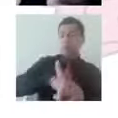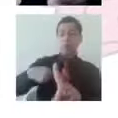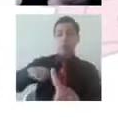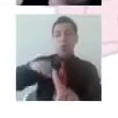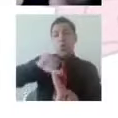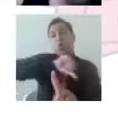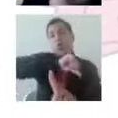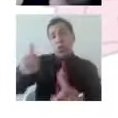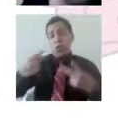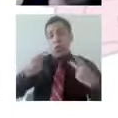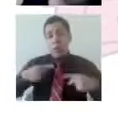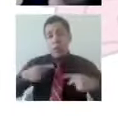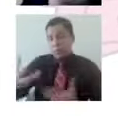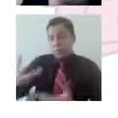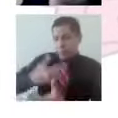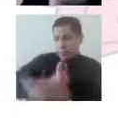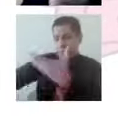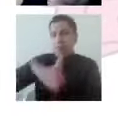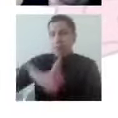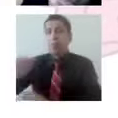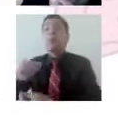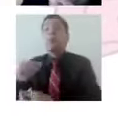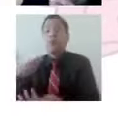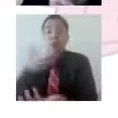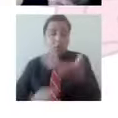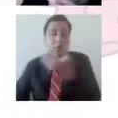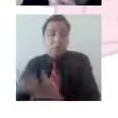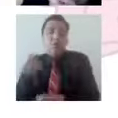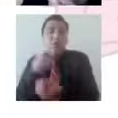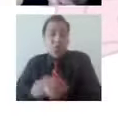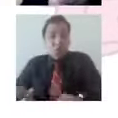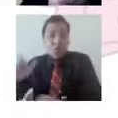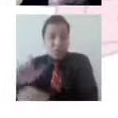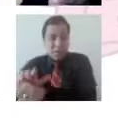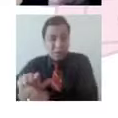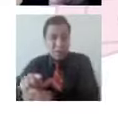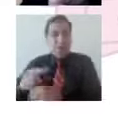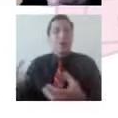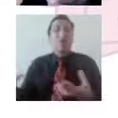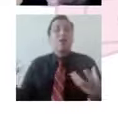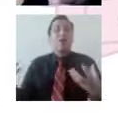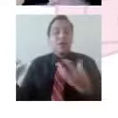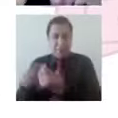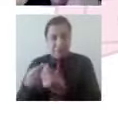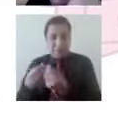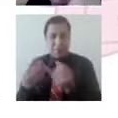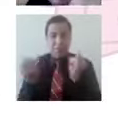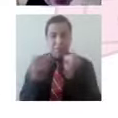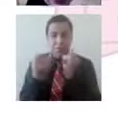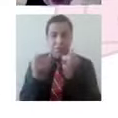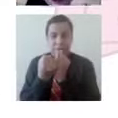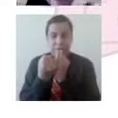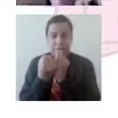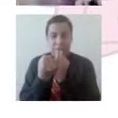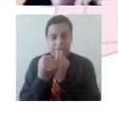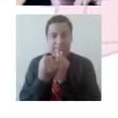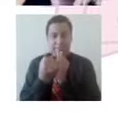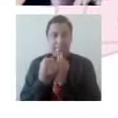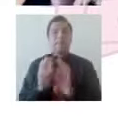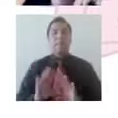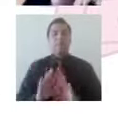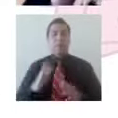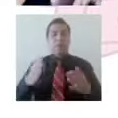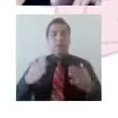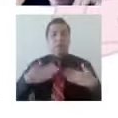coloquiales podemos ir definiendo que los seres humanos nos vamos a conformar de lo que pensamos, de lo que